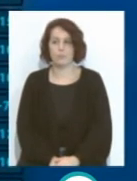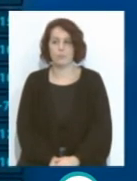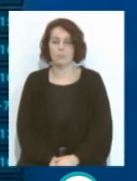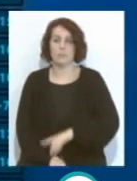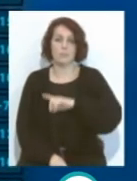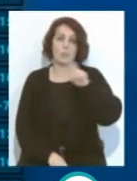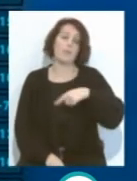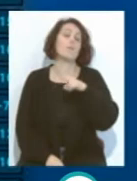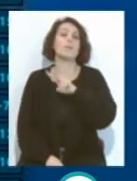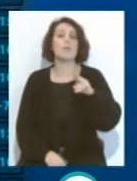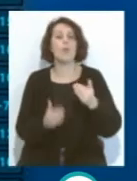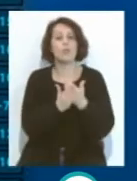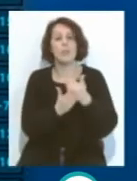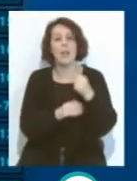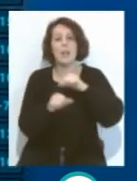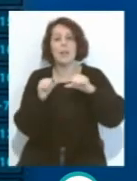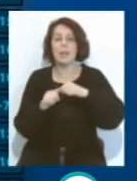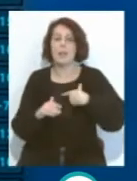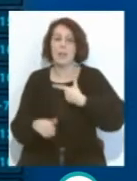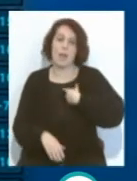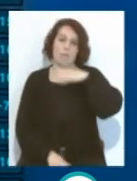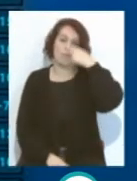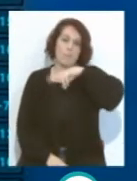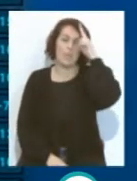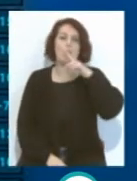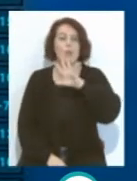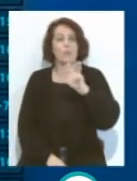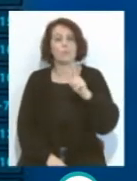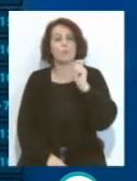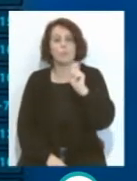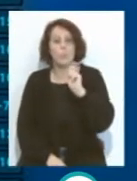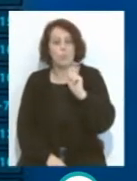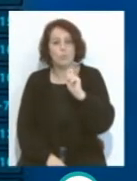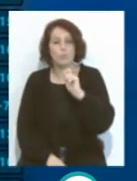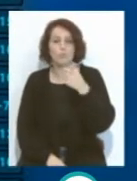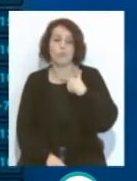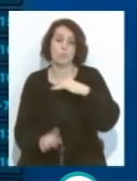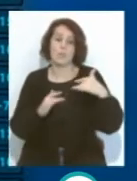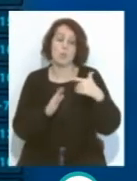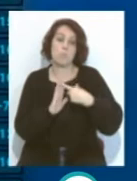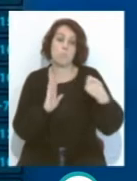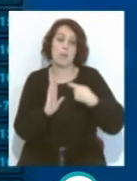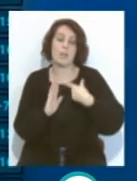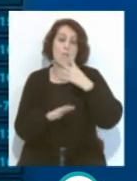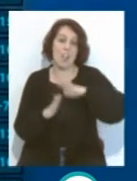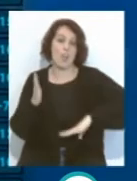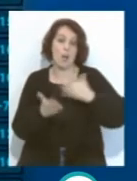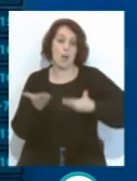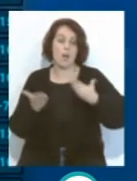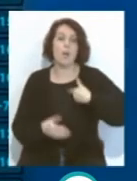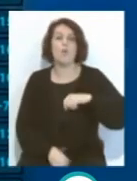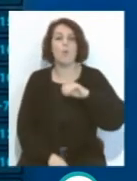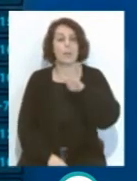Después de 22 jornadas, la Liga está encabezada por el Atlético de Madrid con 51 puntos, pero con un partido menos que el Barcelona con